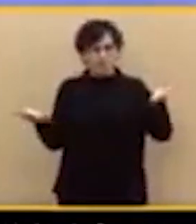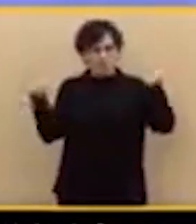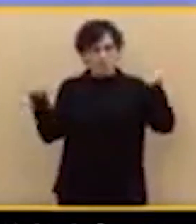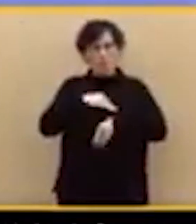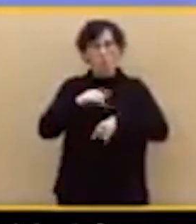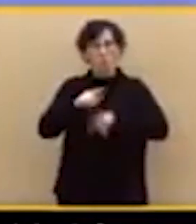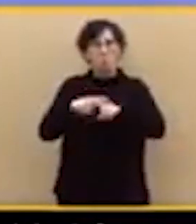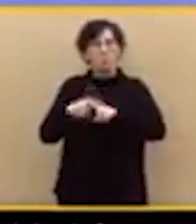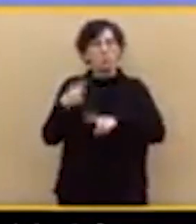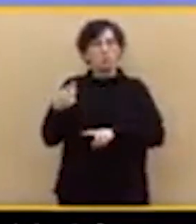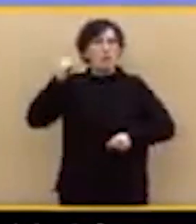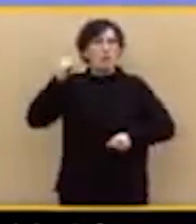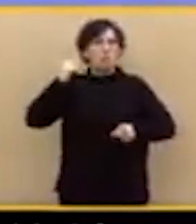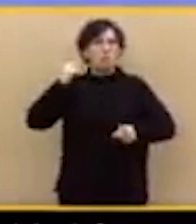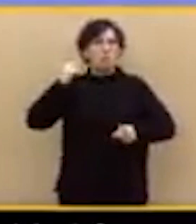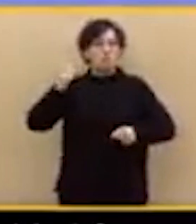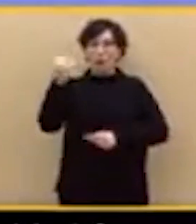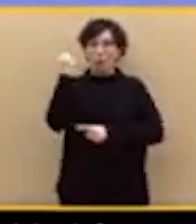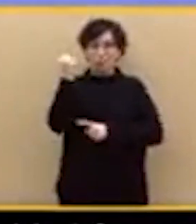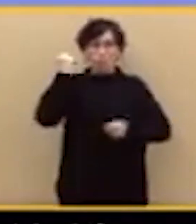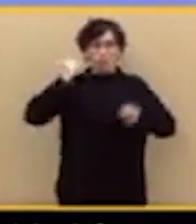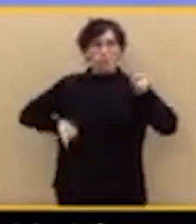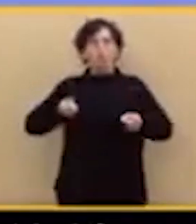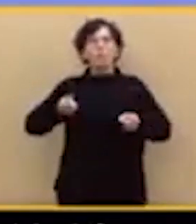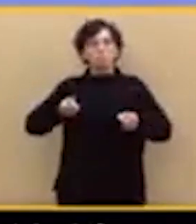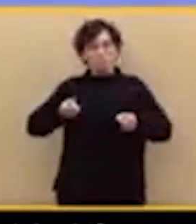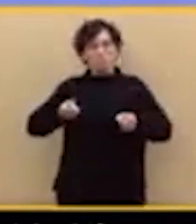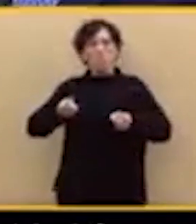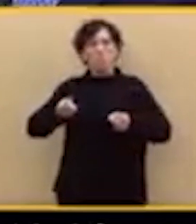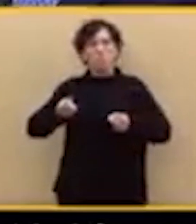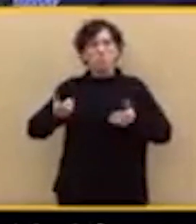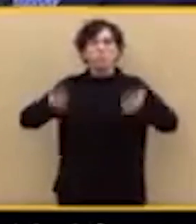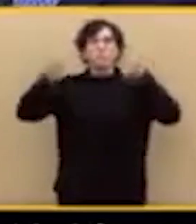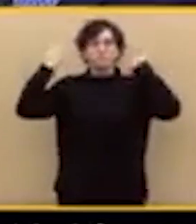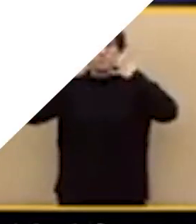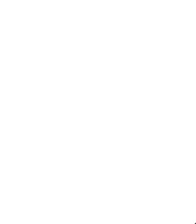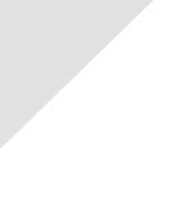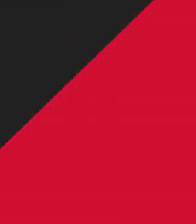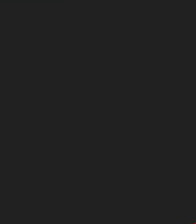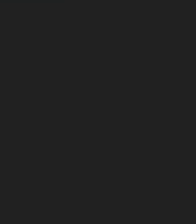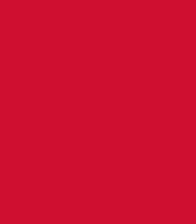fueron determinantes para la defensa y el triunfo de la democracia.